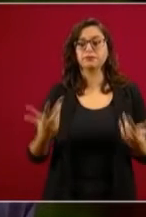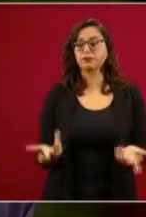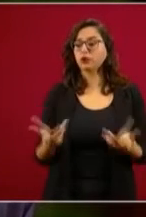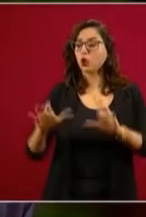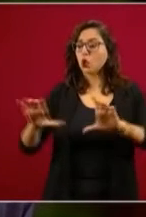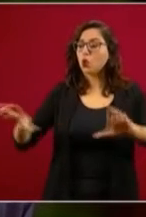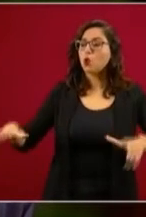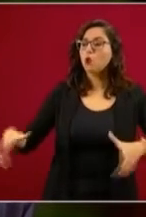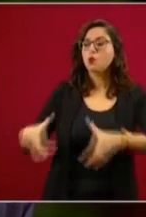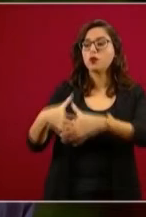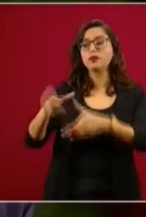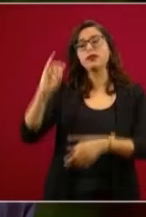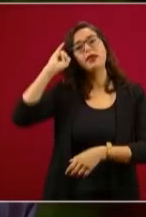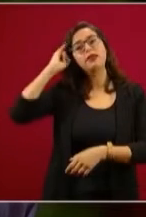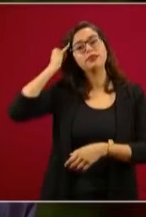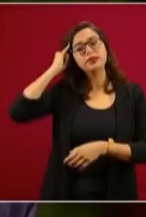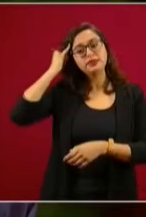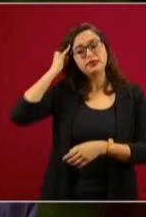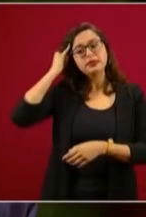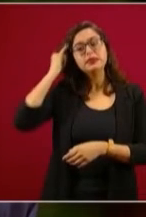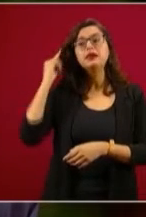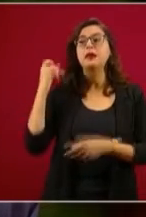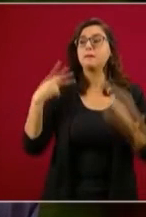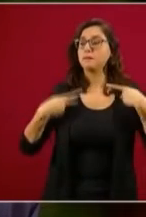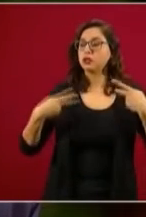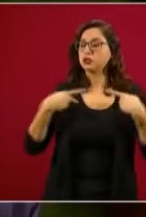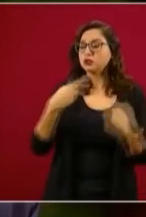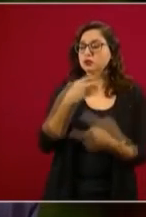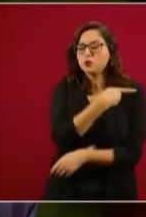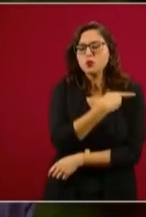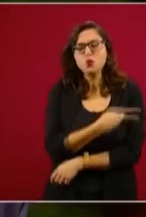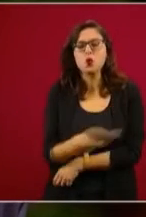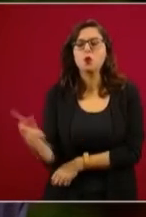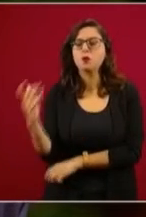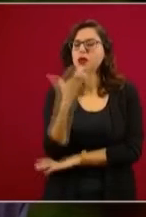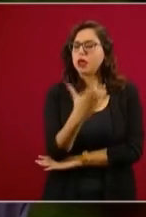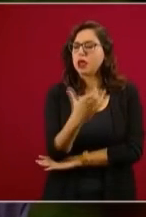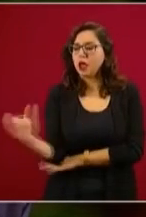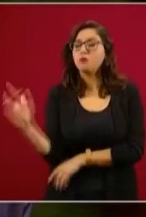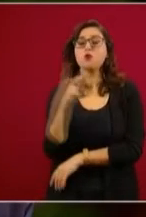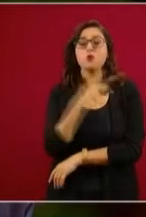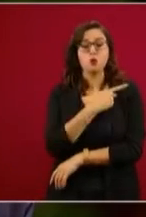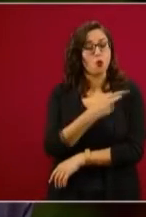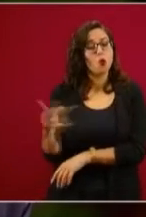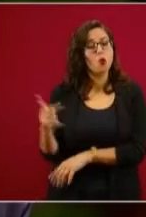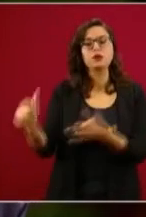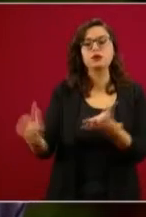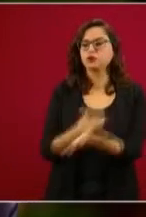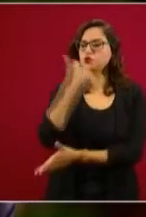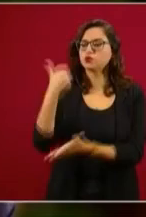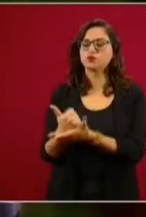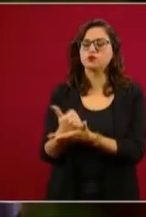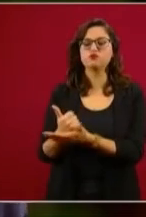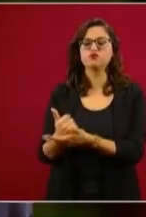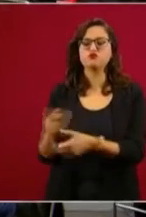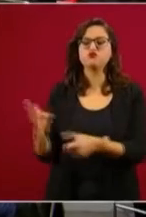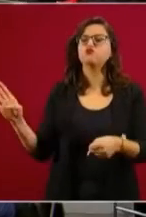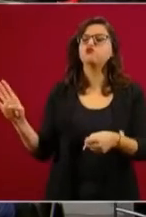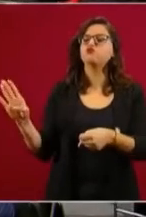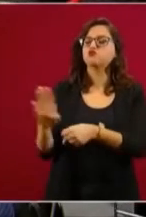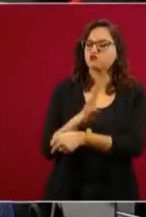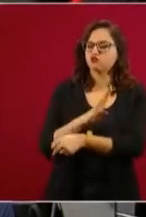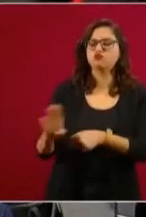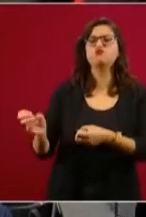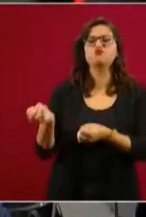segundo año de gobierno, más o menos qué es lo que se espera a futuro, un mensaje inclusive de